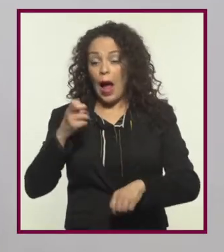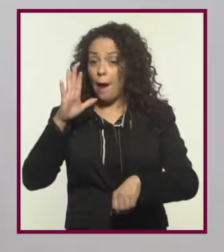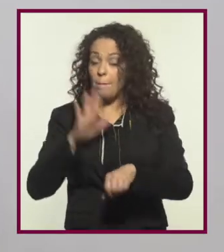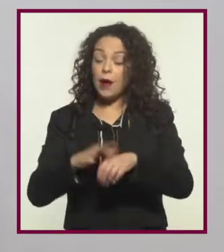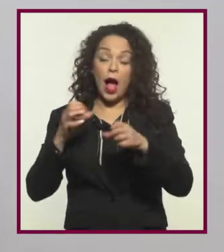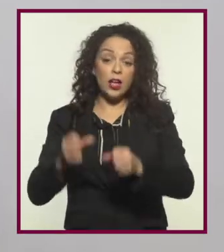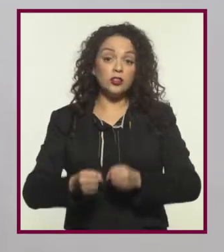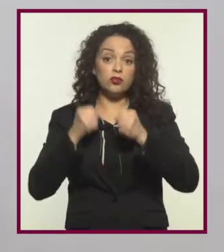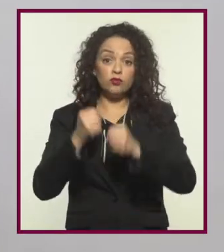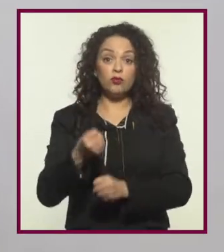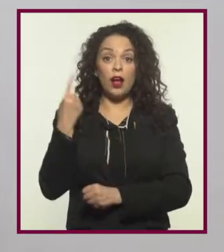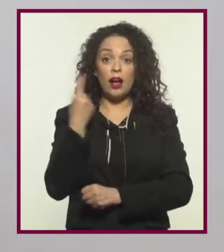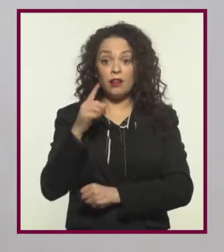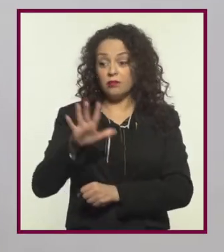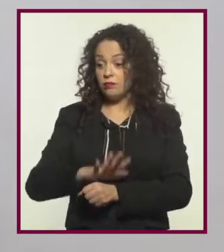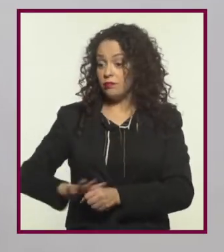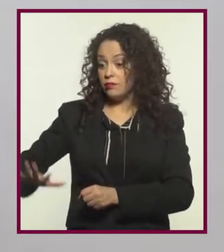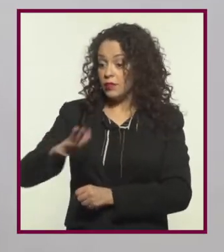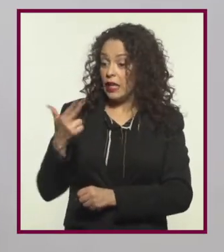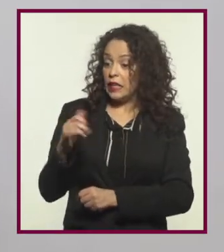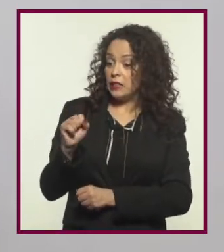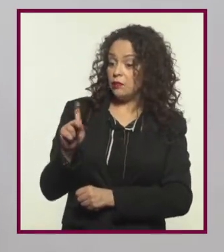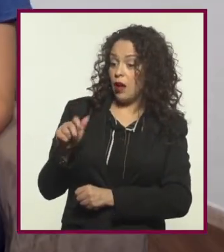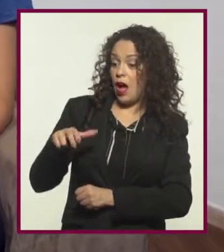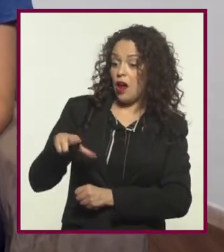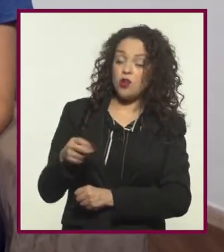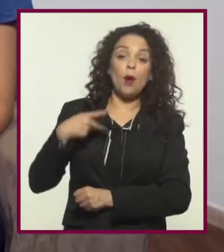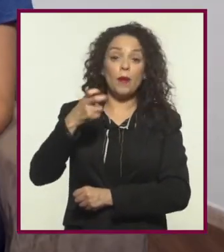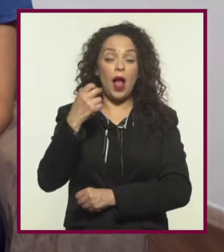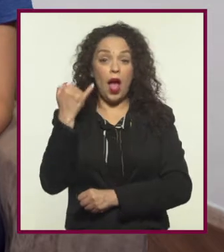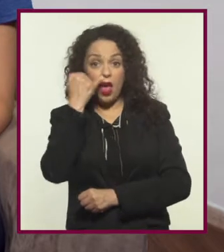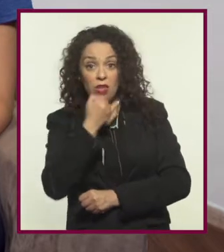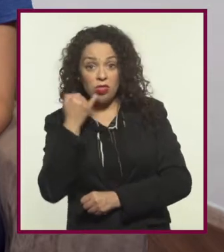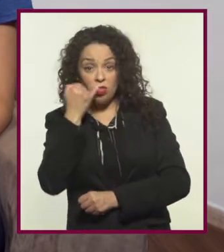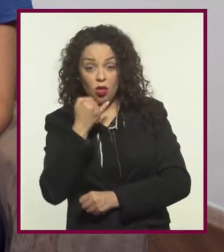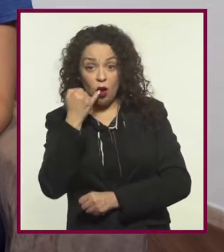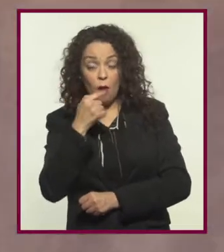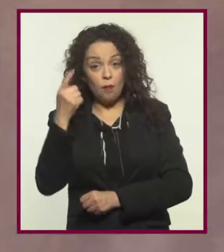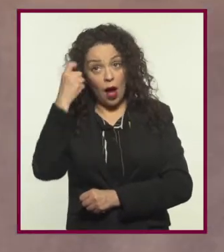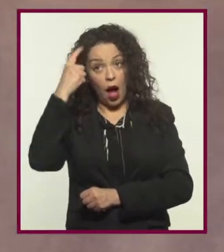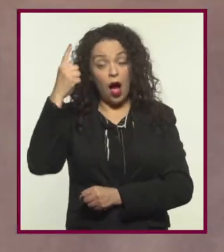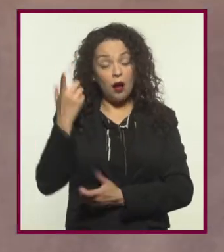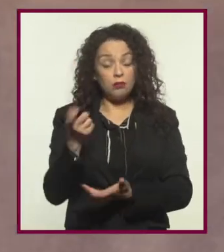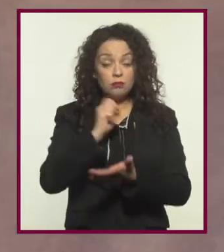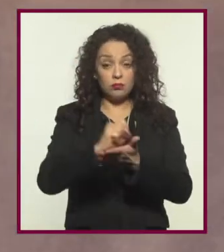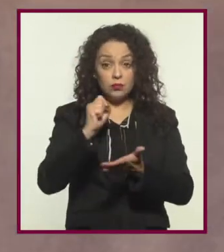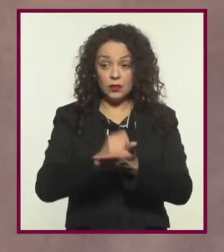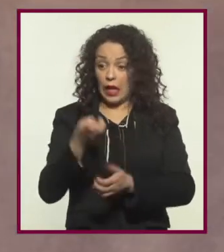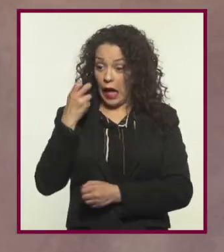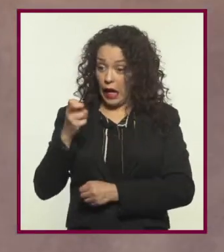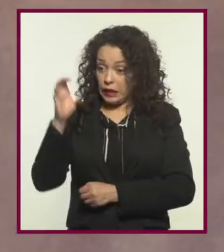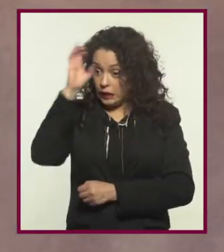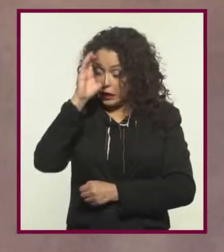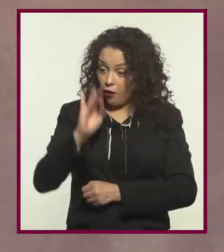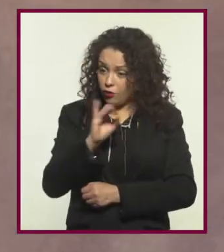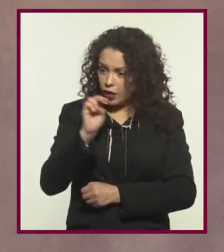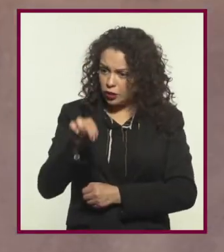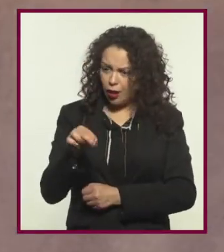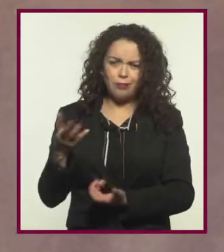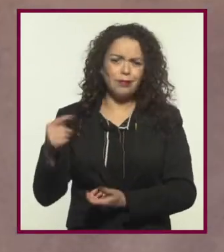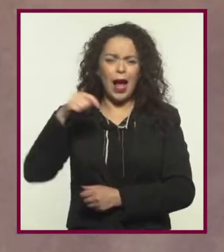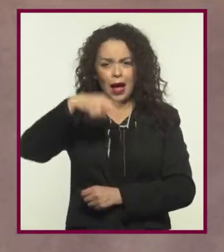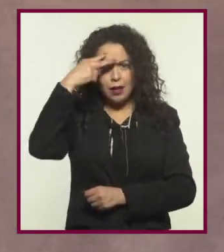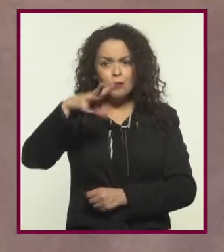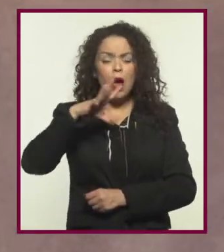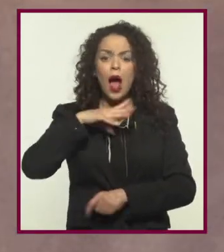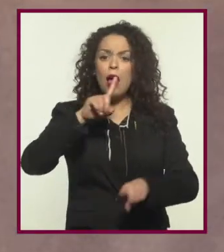siendo más fuerte en el mundo anglosajón que en el hispano. Pero eso no quiere decir que en nuestro idioma no hay escritores que se dediquen a la ciencia ficción, y